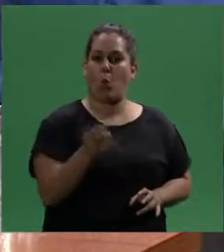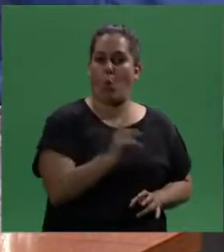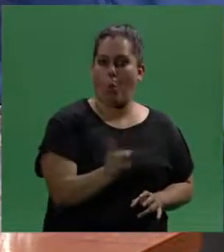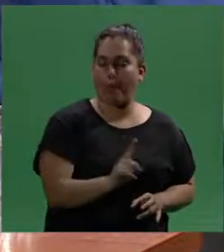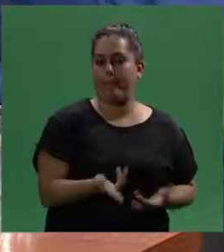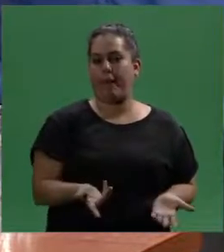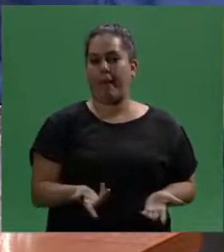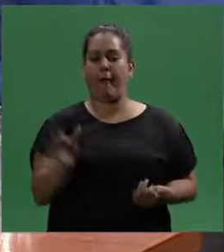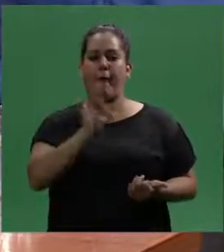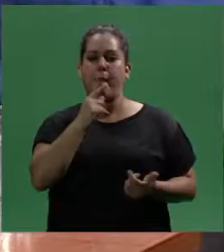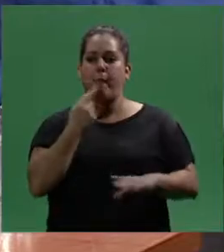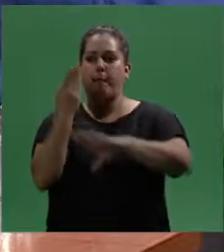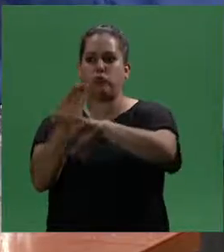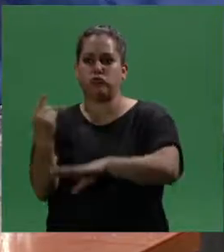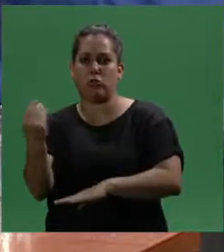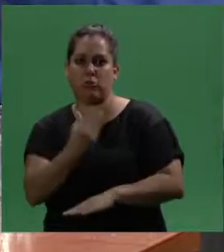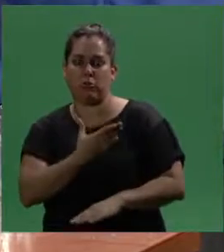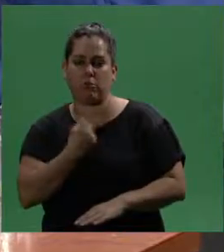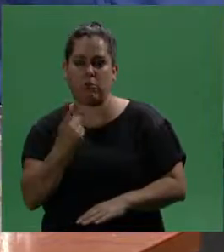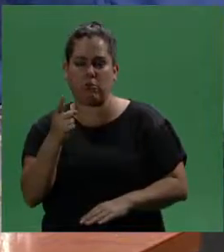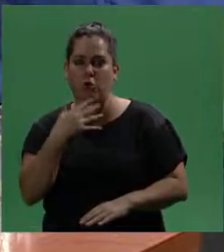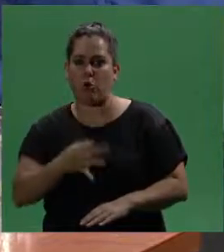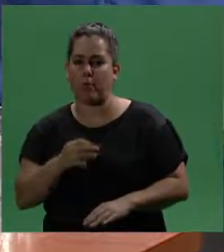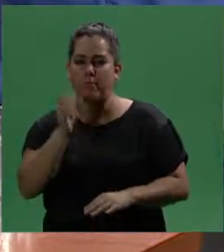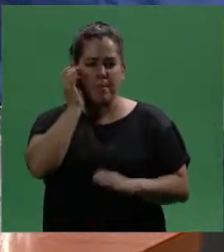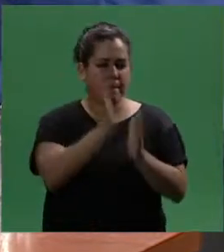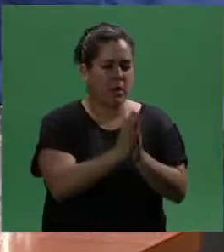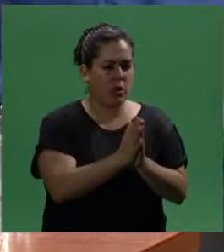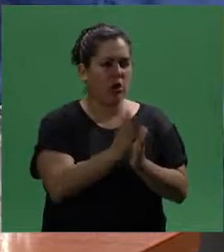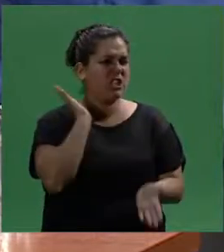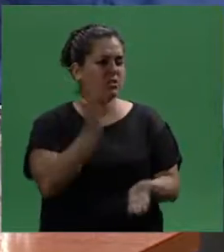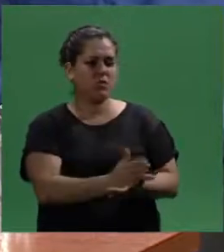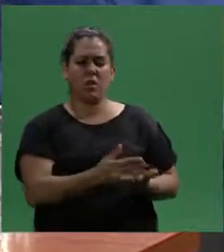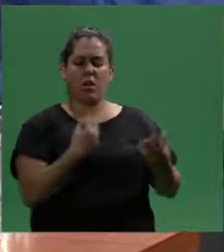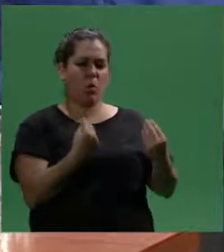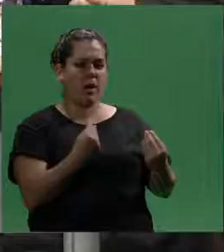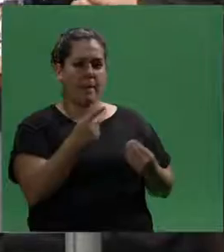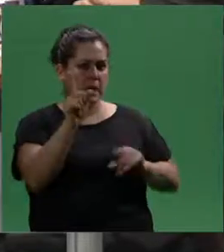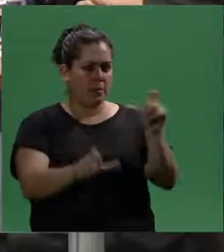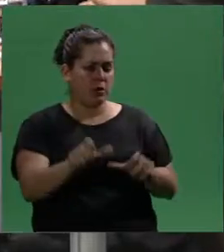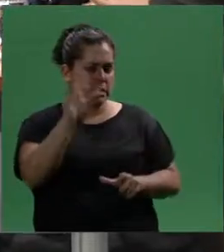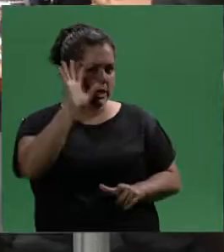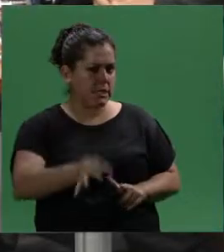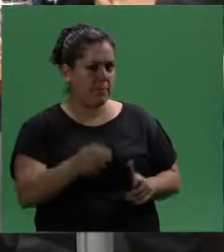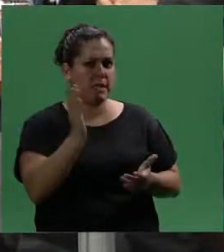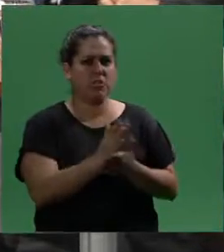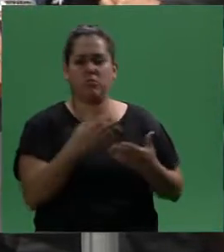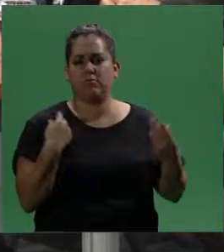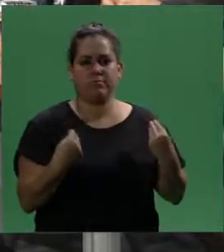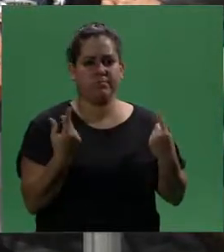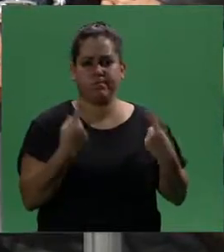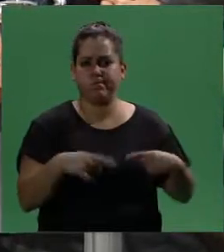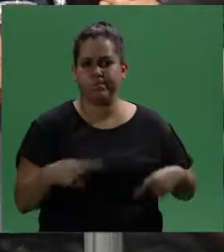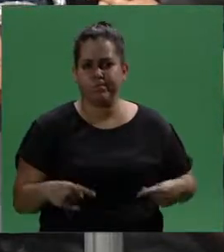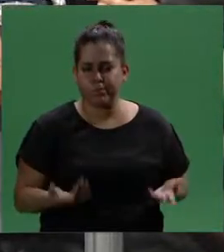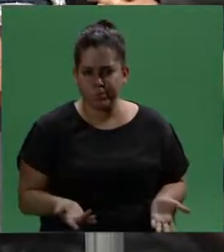incumplimiento de los deberes de funcionario público, de una manera... Paréntesis, ¿cuáles son las sanciones para que la gente sepa que hoy existen?